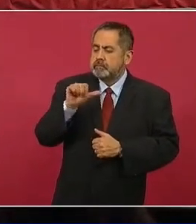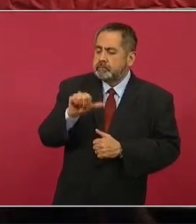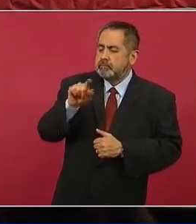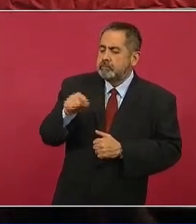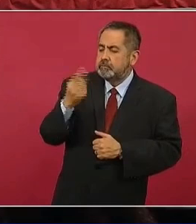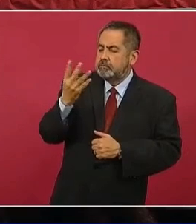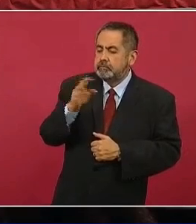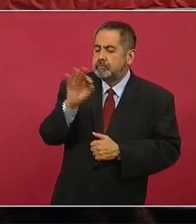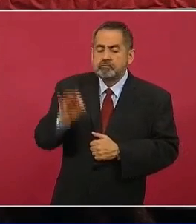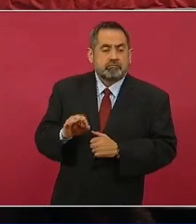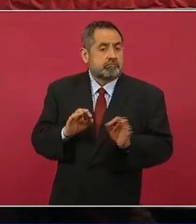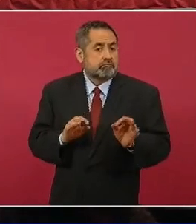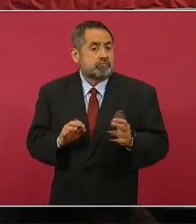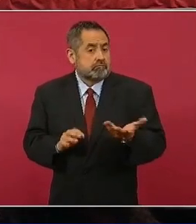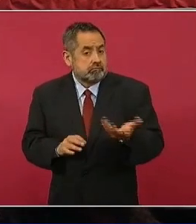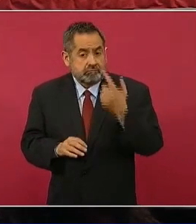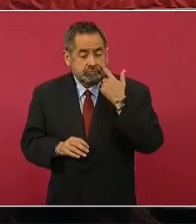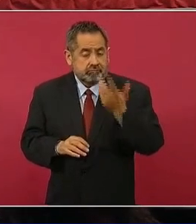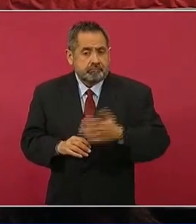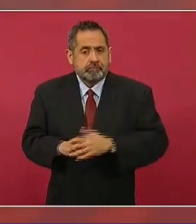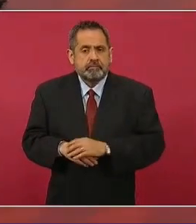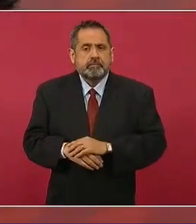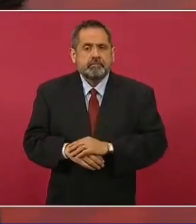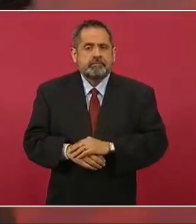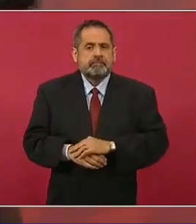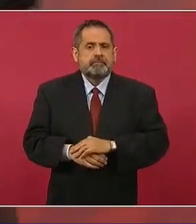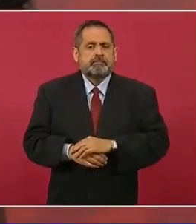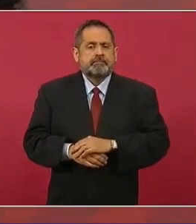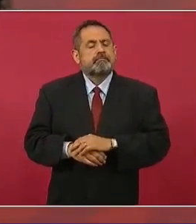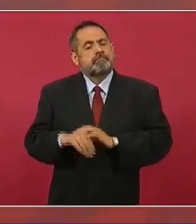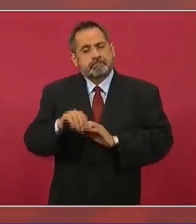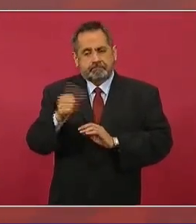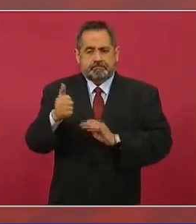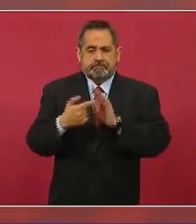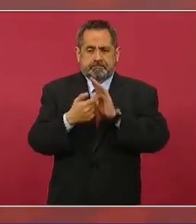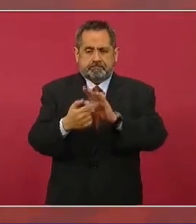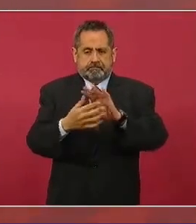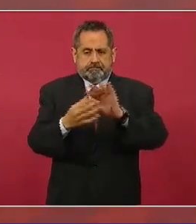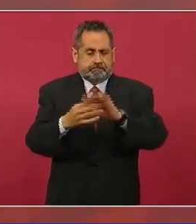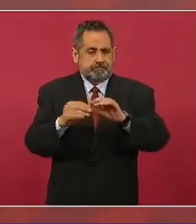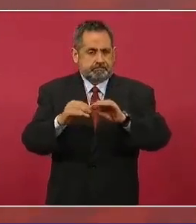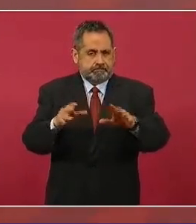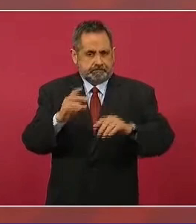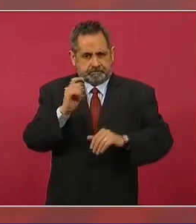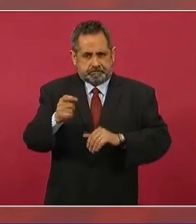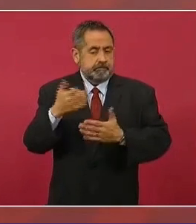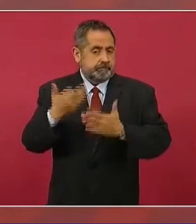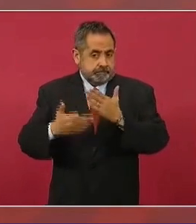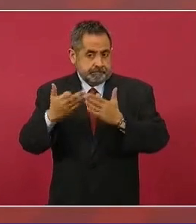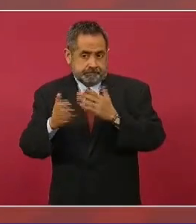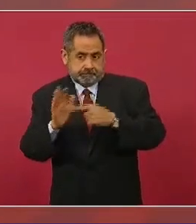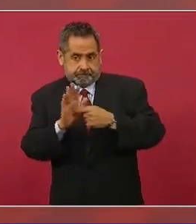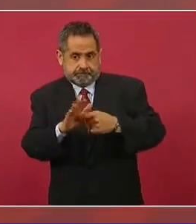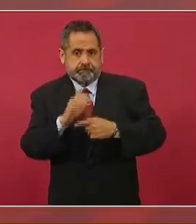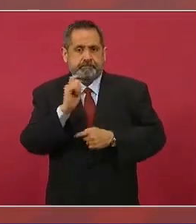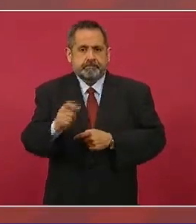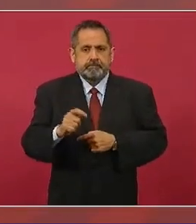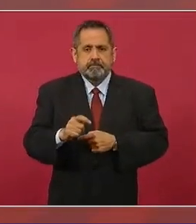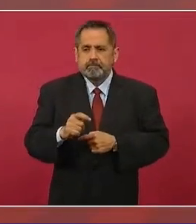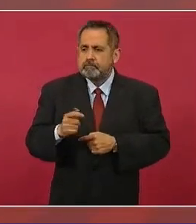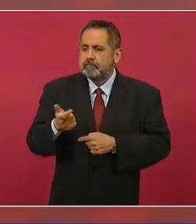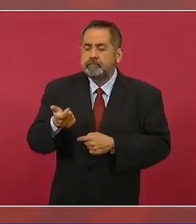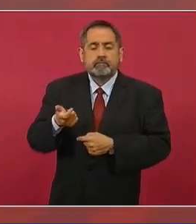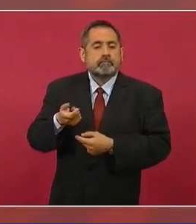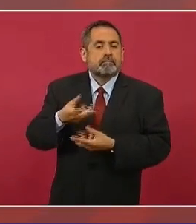16.4, sí. Y otro dato que nos falta es crecimiento